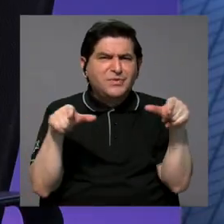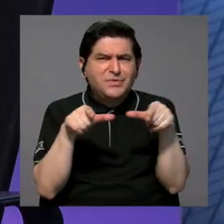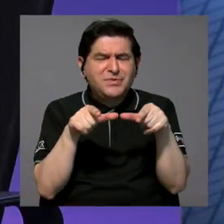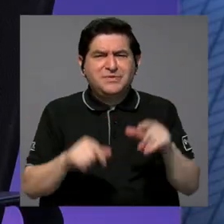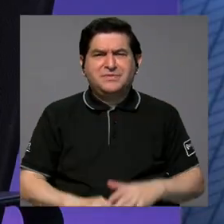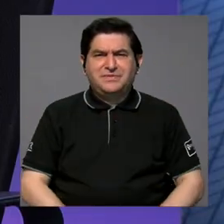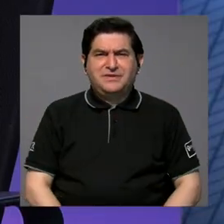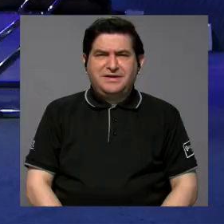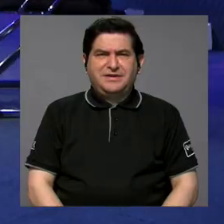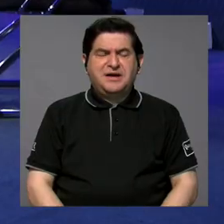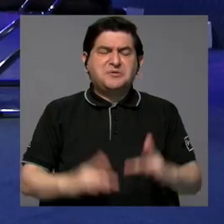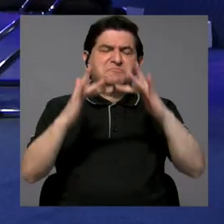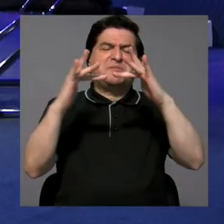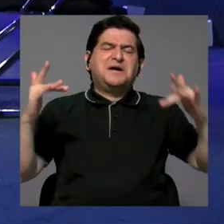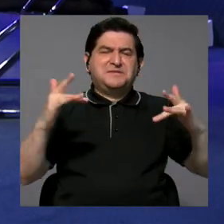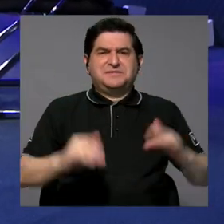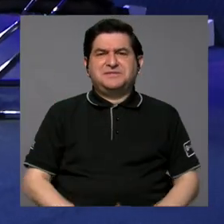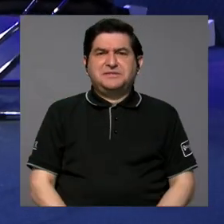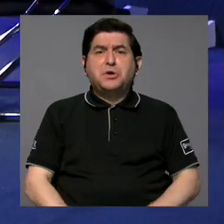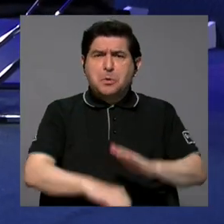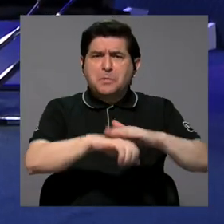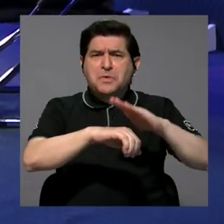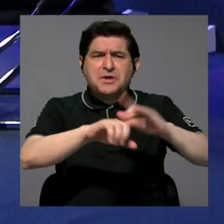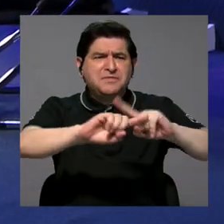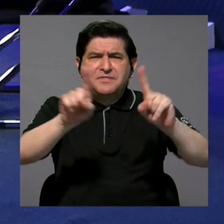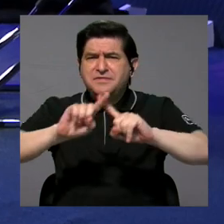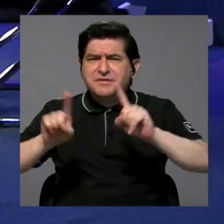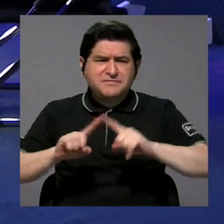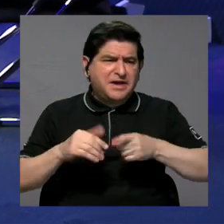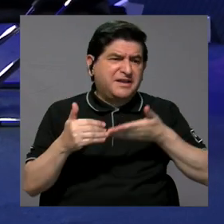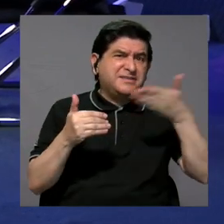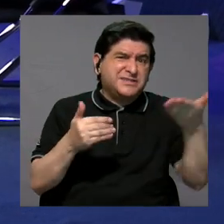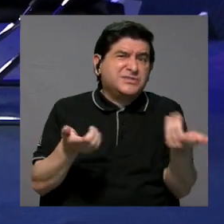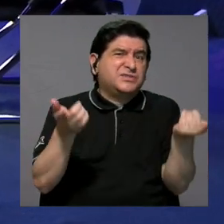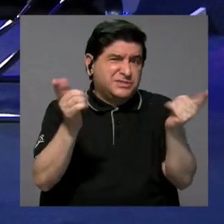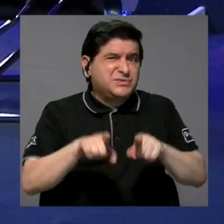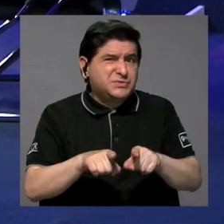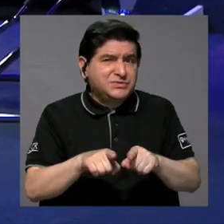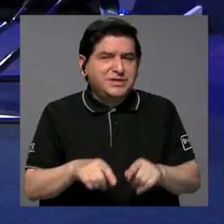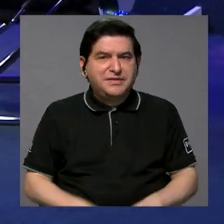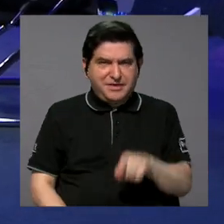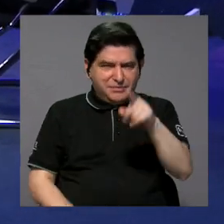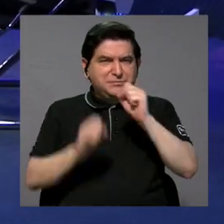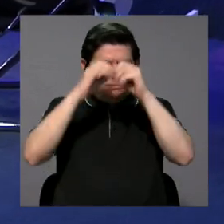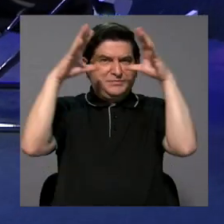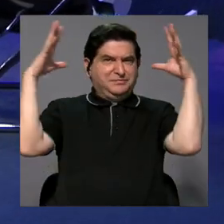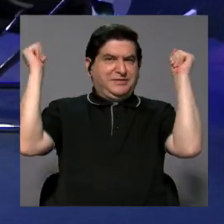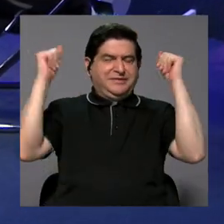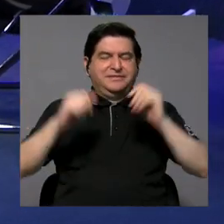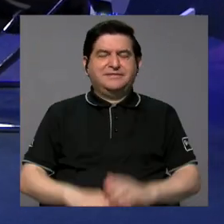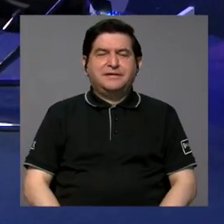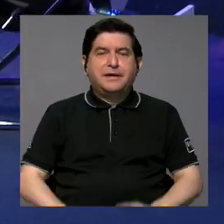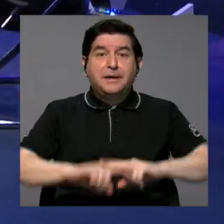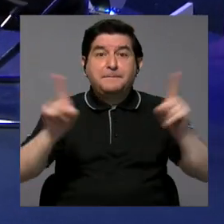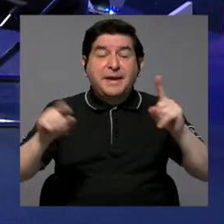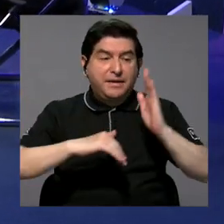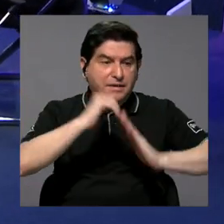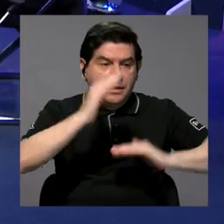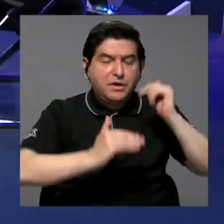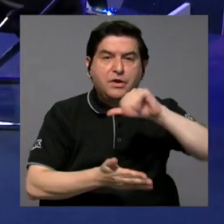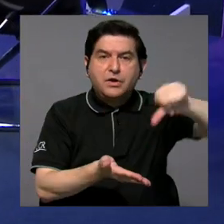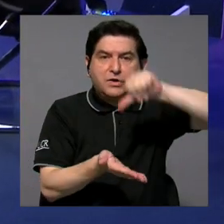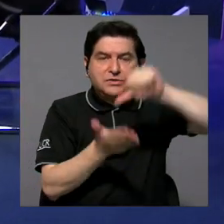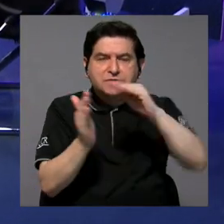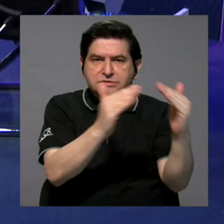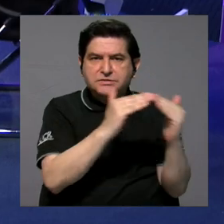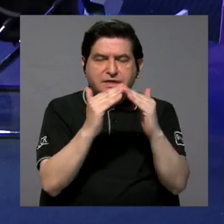un lote baldío, que se prestaba para muchísimas otras cosas que ya podrán imaginarse, pero que al construir el centro